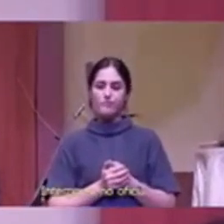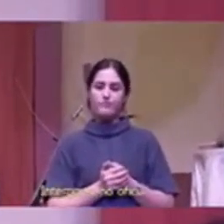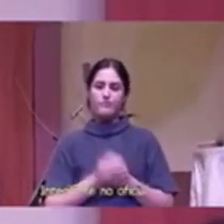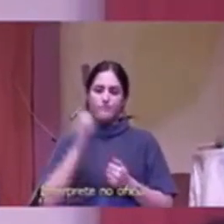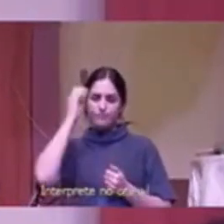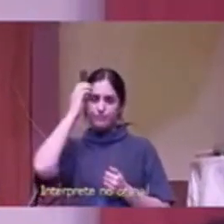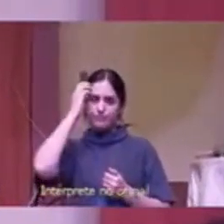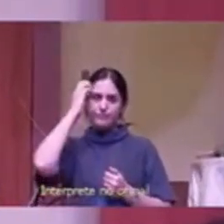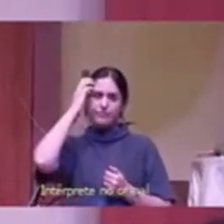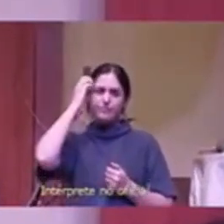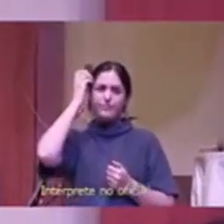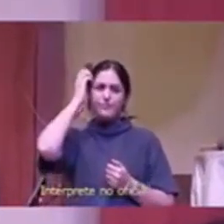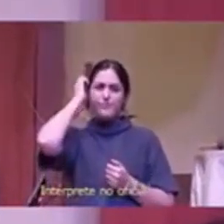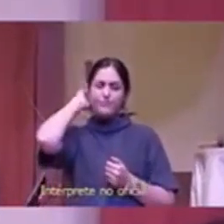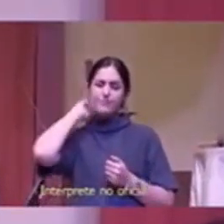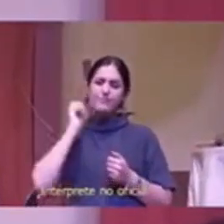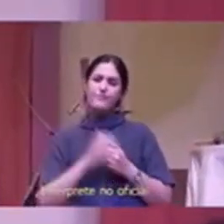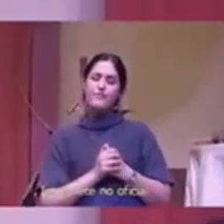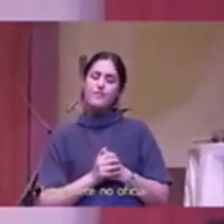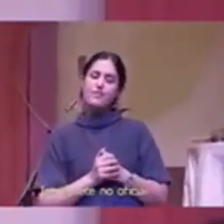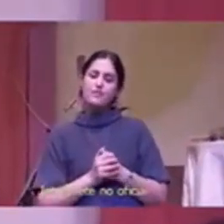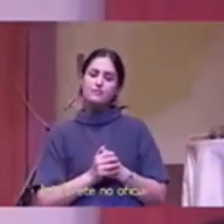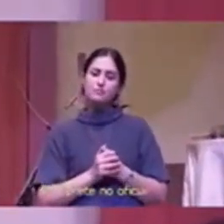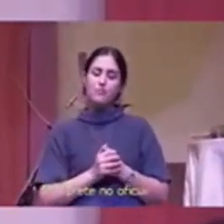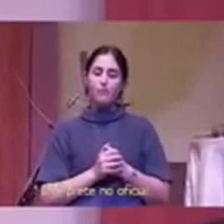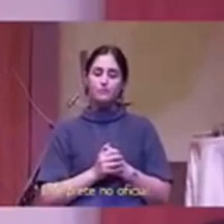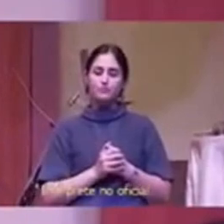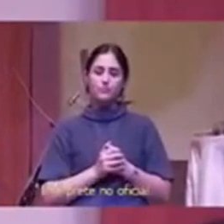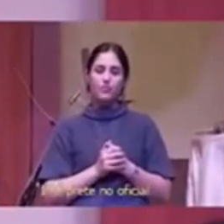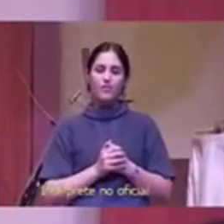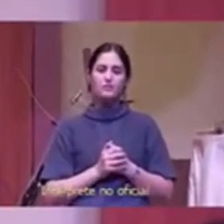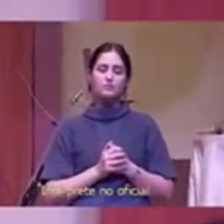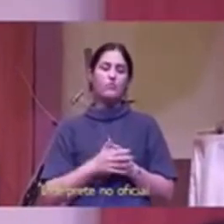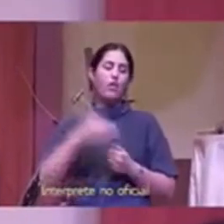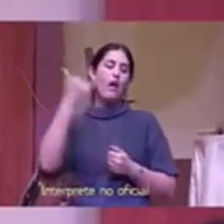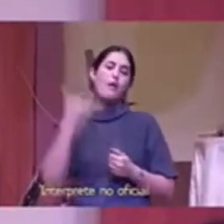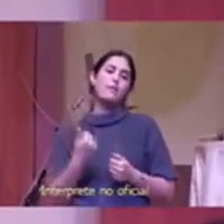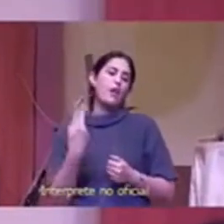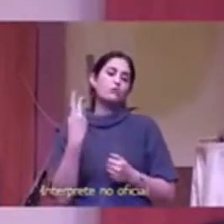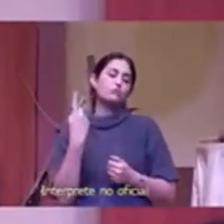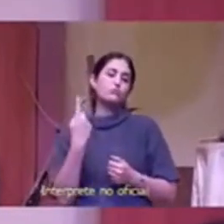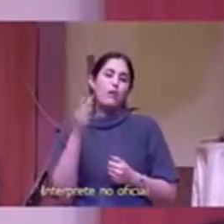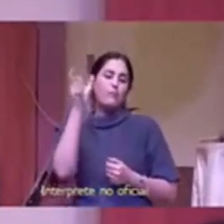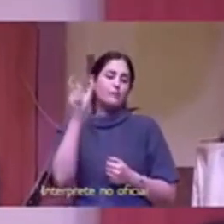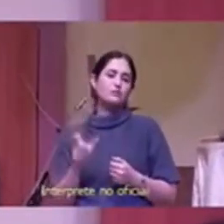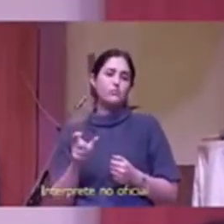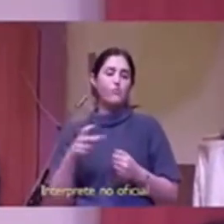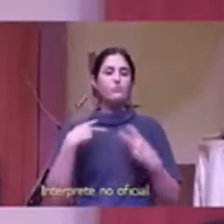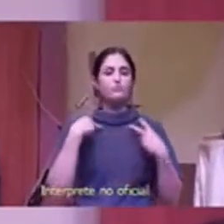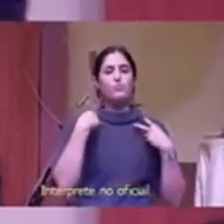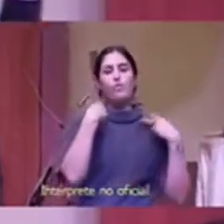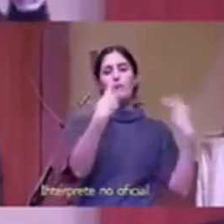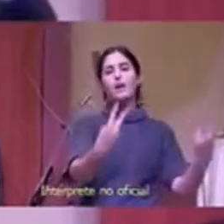llamado John Falconer se murió como martiro en Yemen